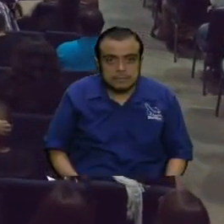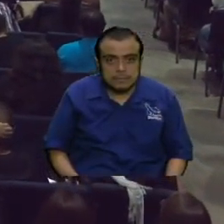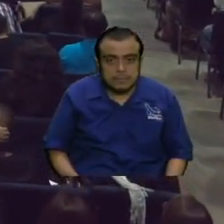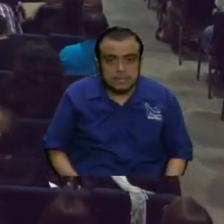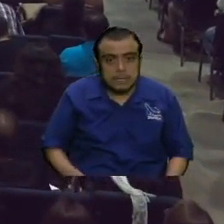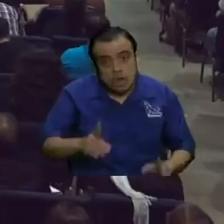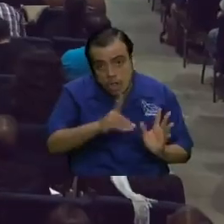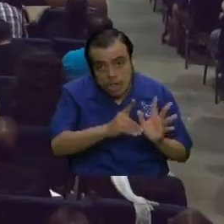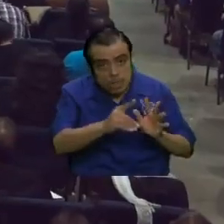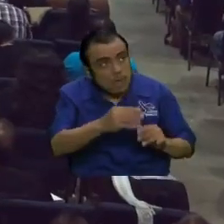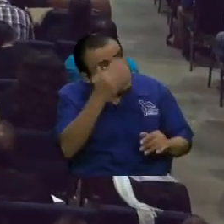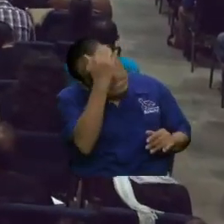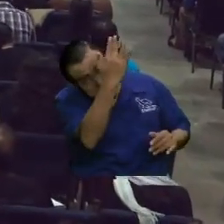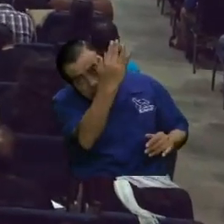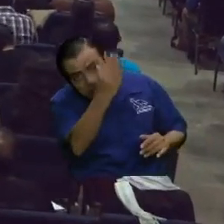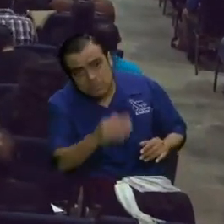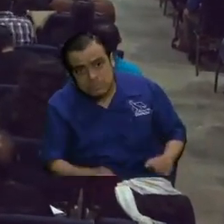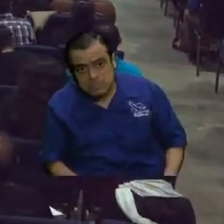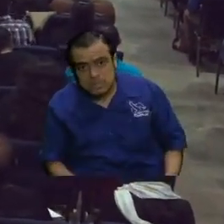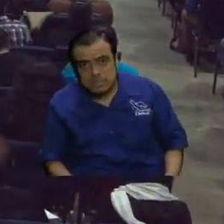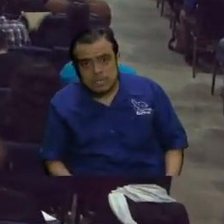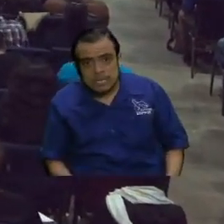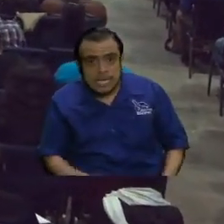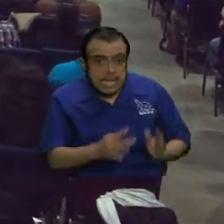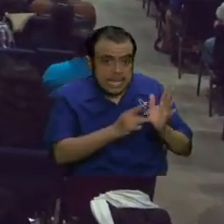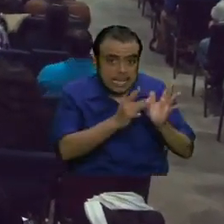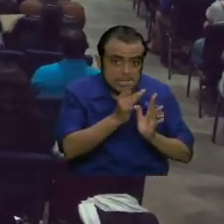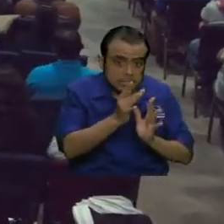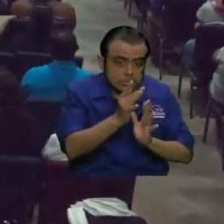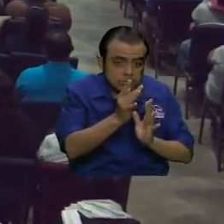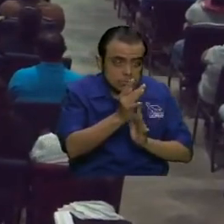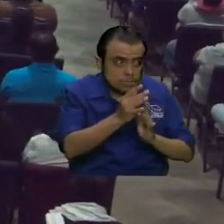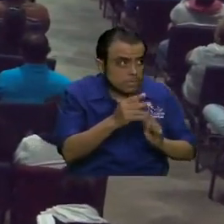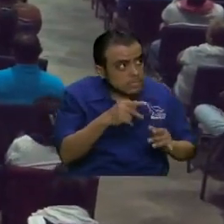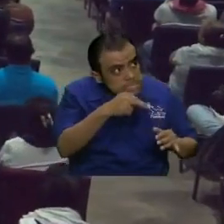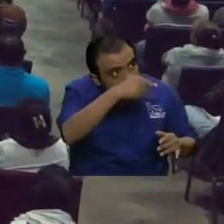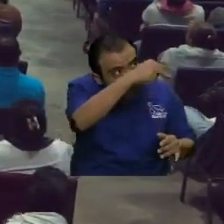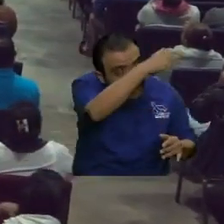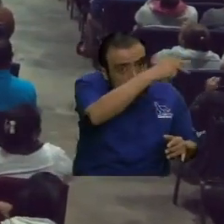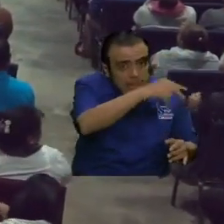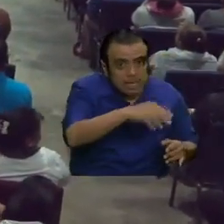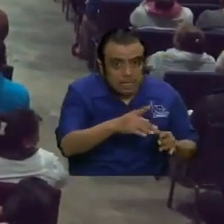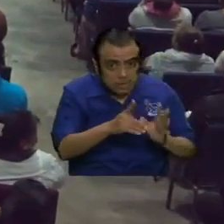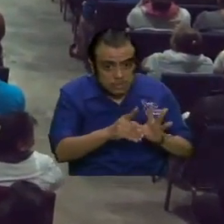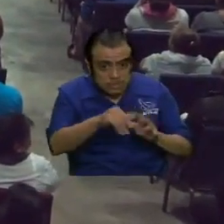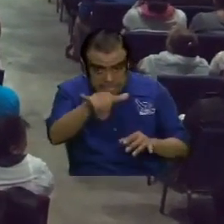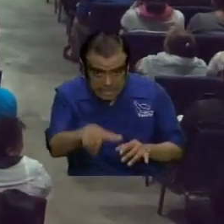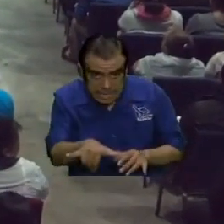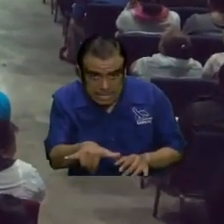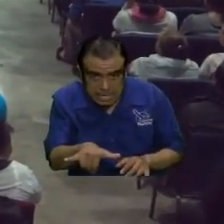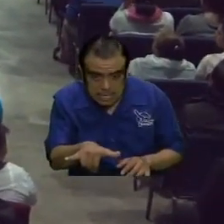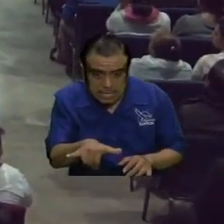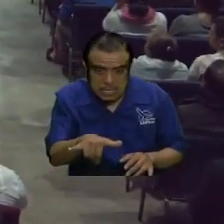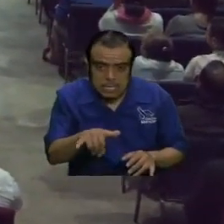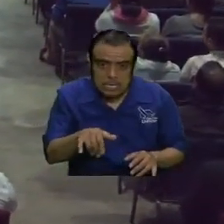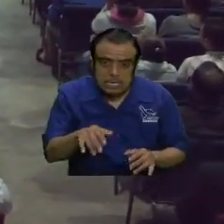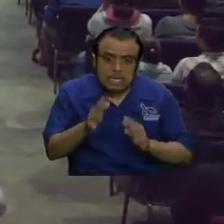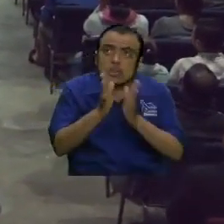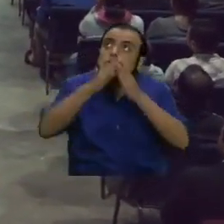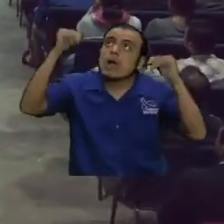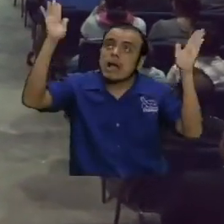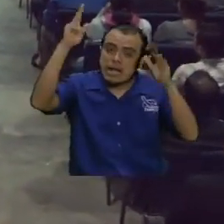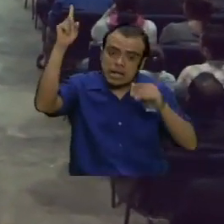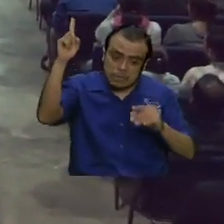discípulos y es llevado y luego se quedan y aparece un ángel y le dice que están